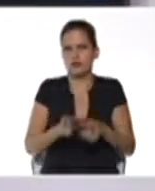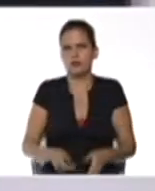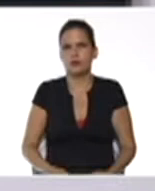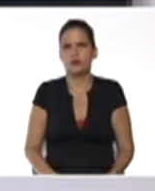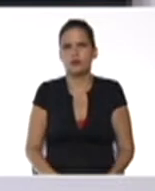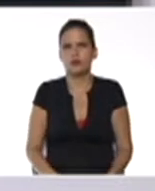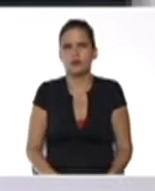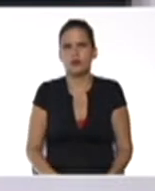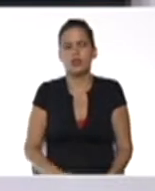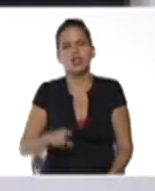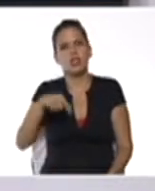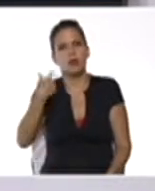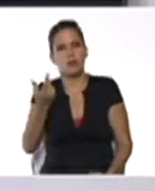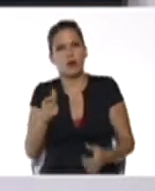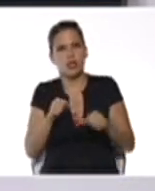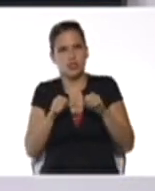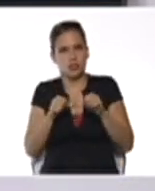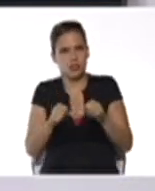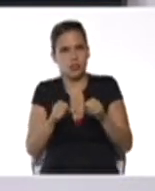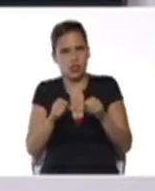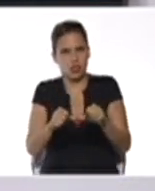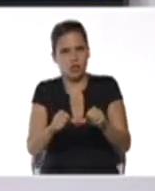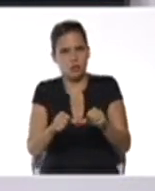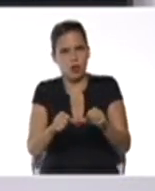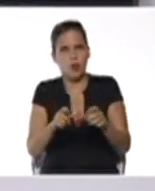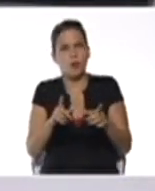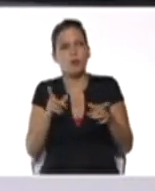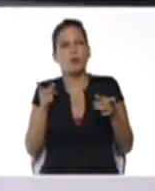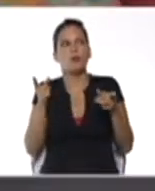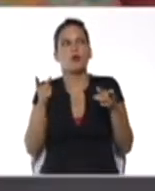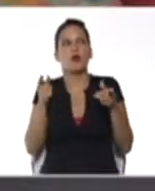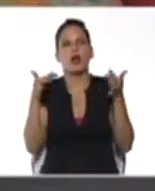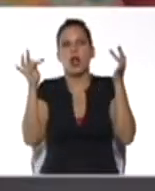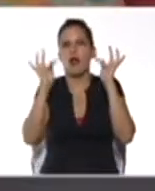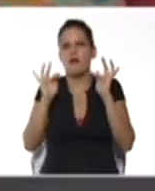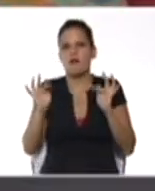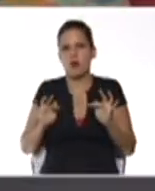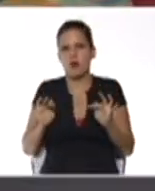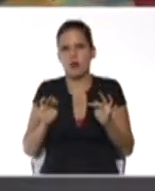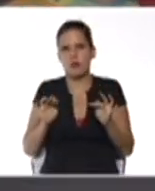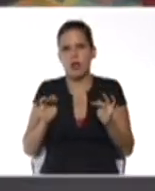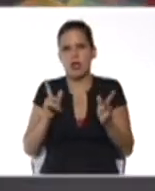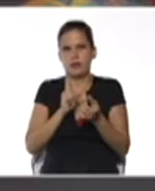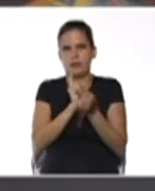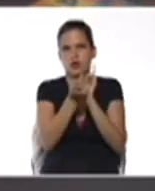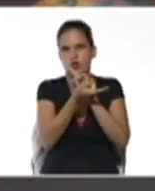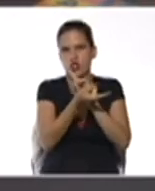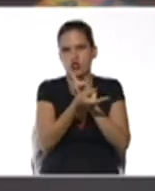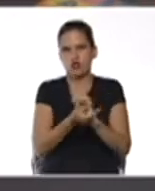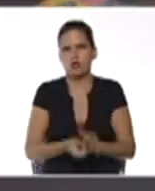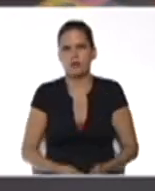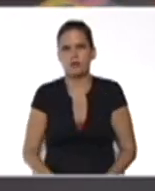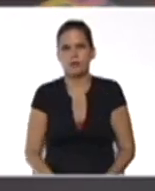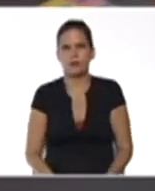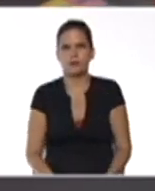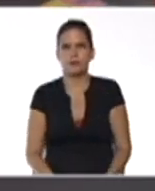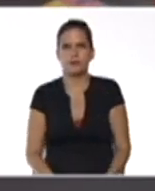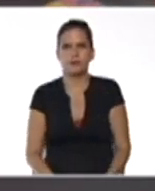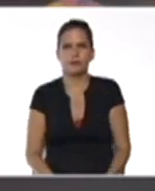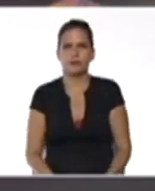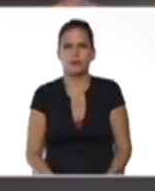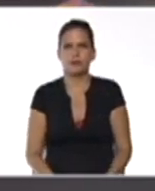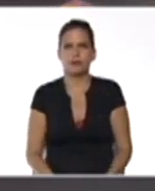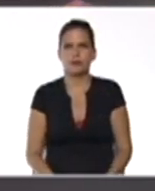después continuamos con el método de sustitución. Vamos a copiarla tal cual como se